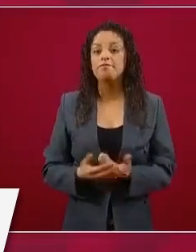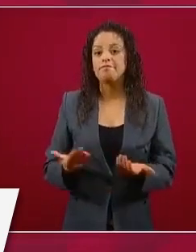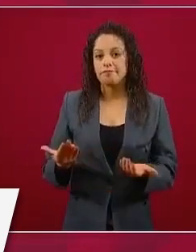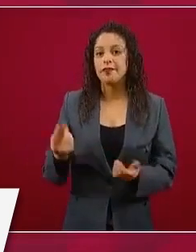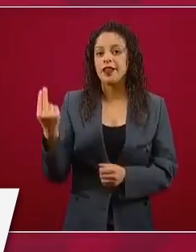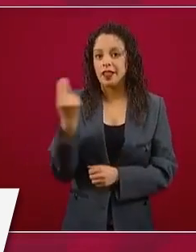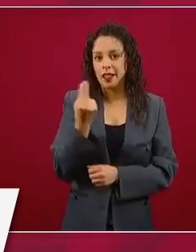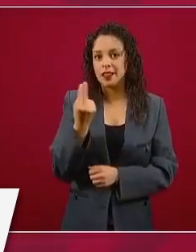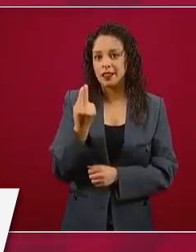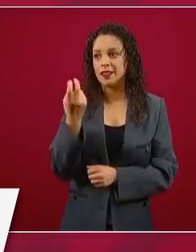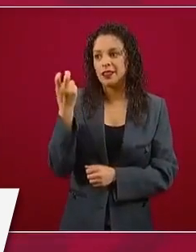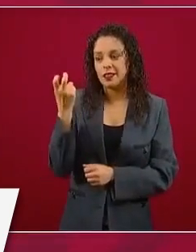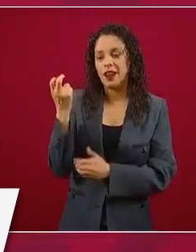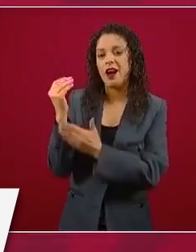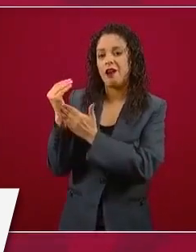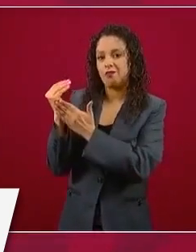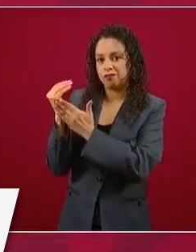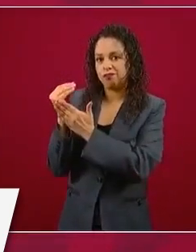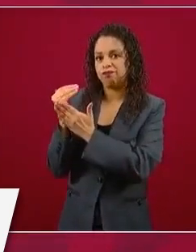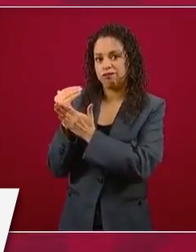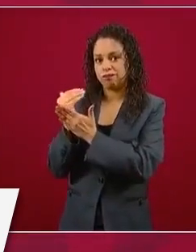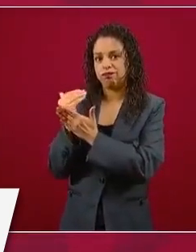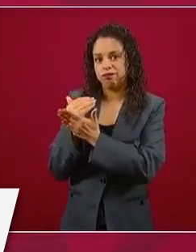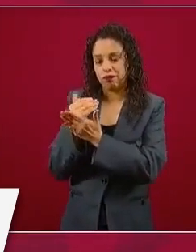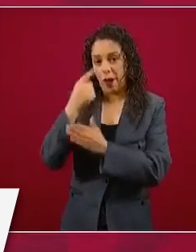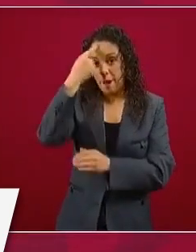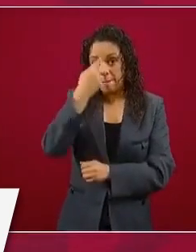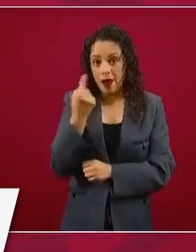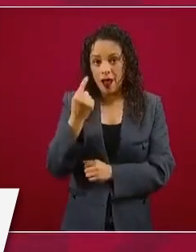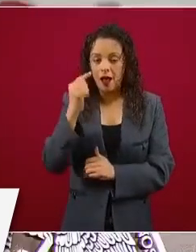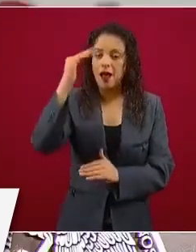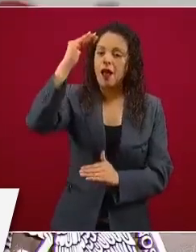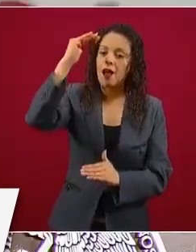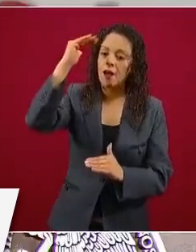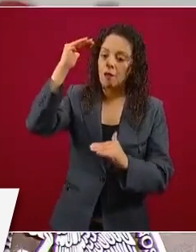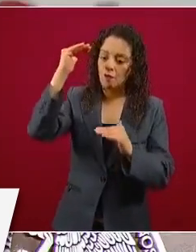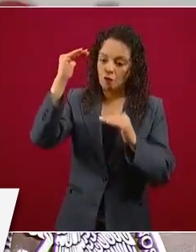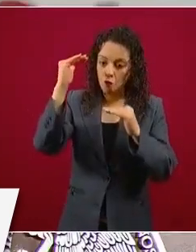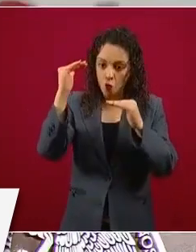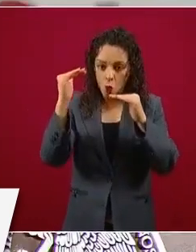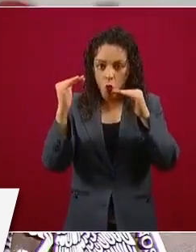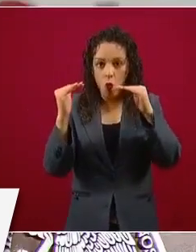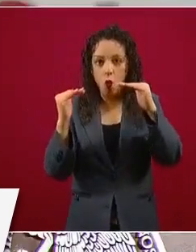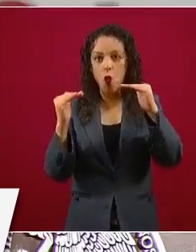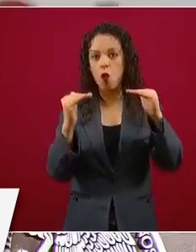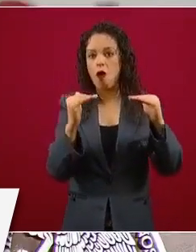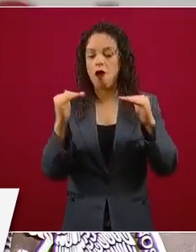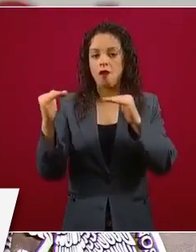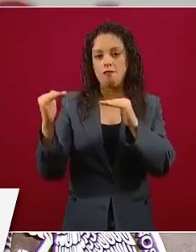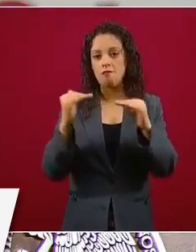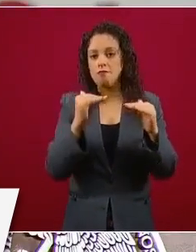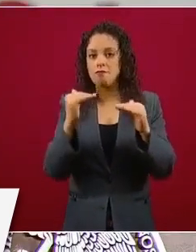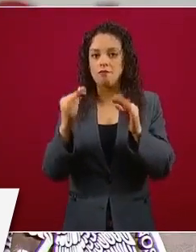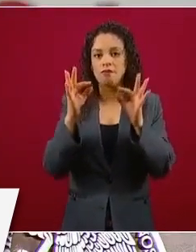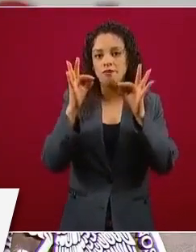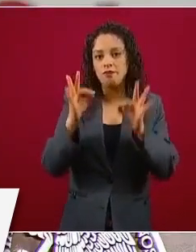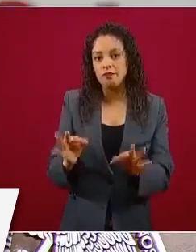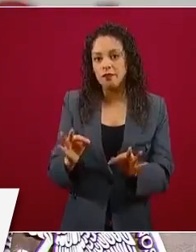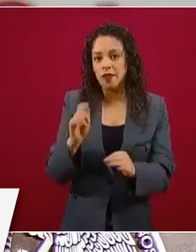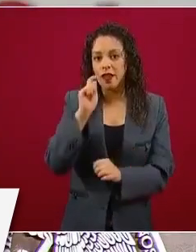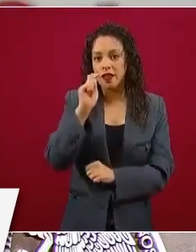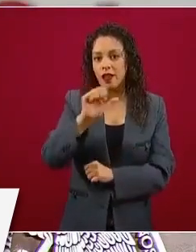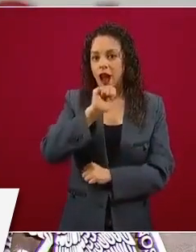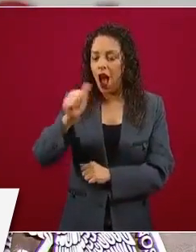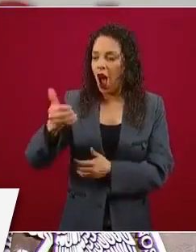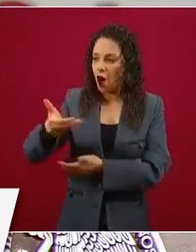déficit y equilibrar la relación comercial, que